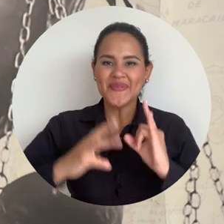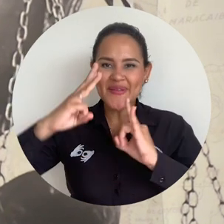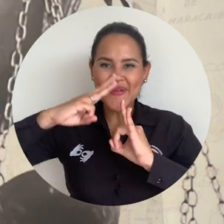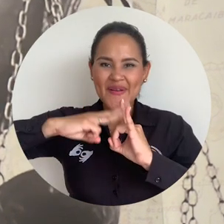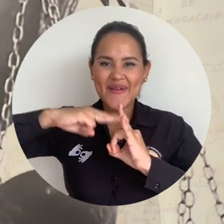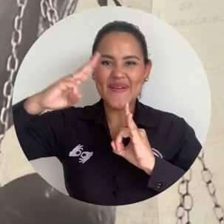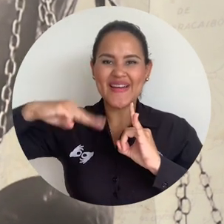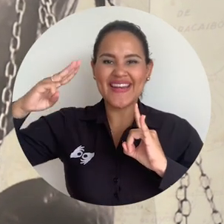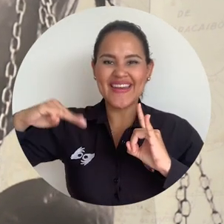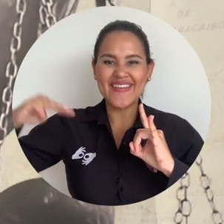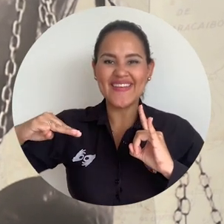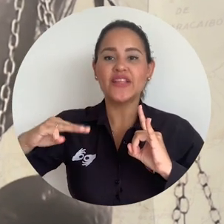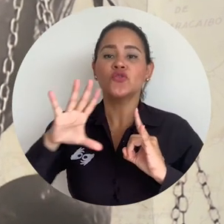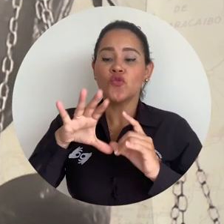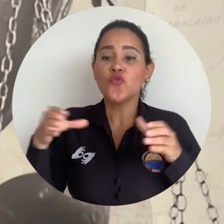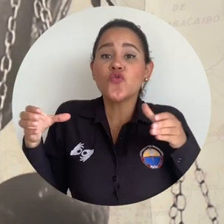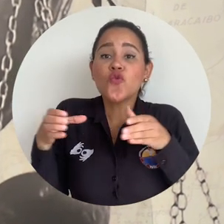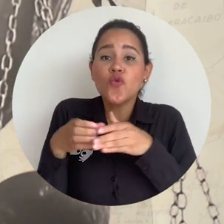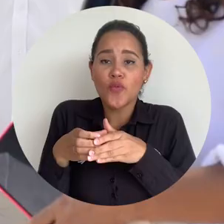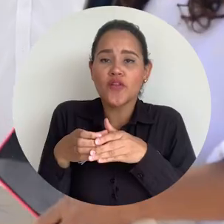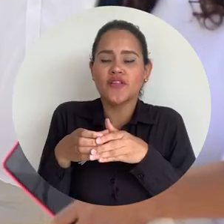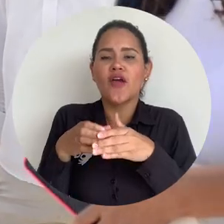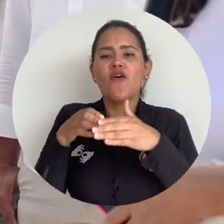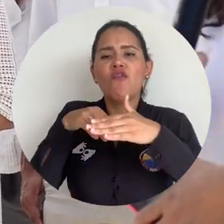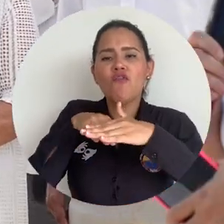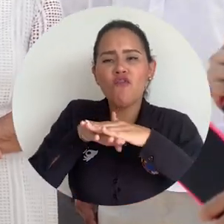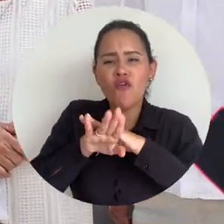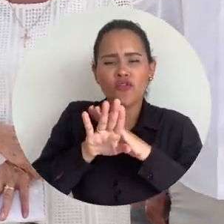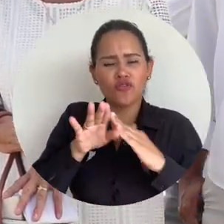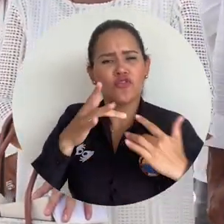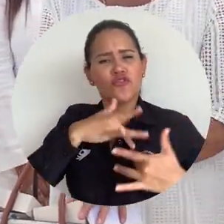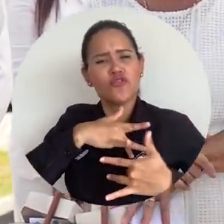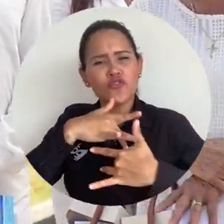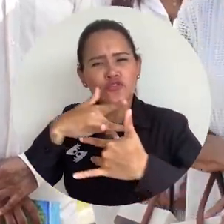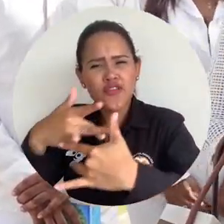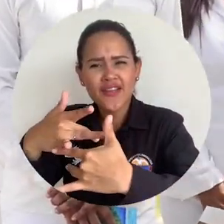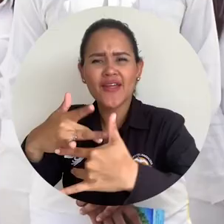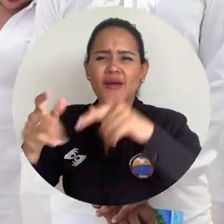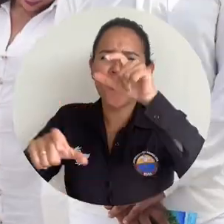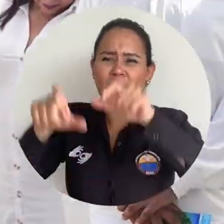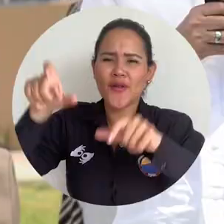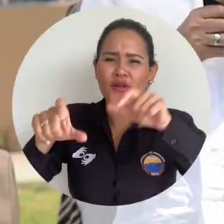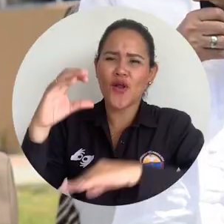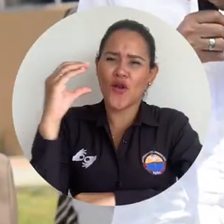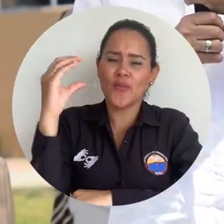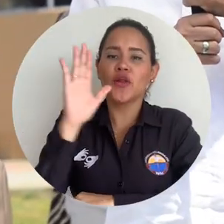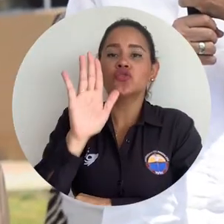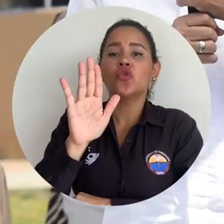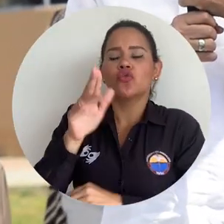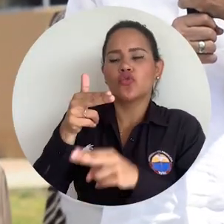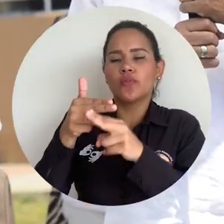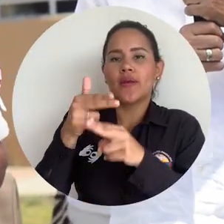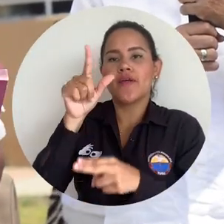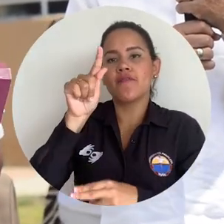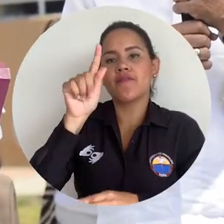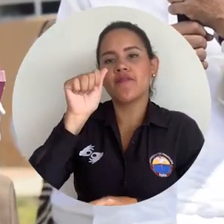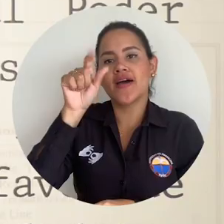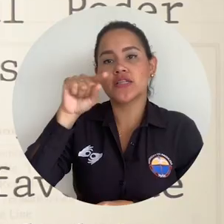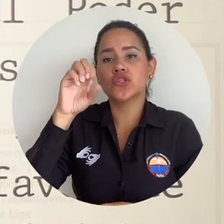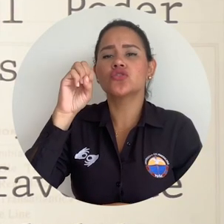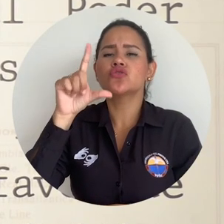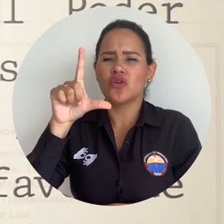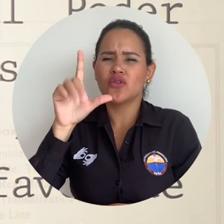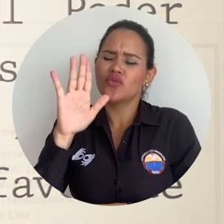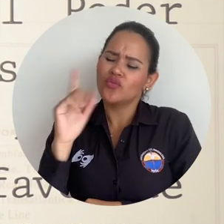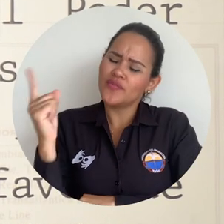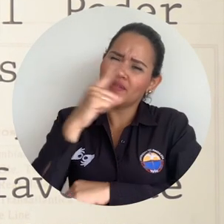La Universidad del Magdalena y la Corporación Fondo de Solidaridad con los Jueces Colombianos FASOL realizaron un especial